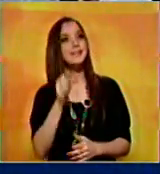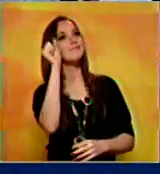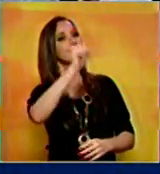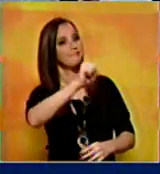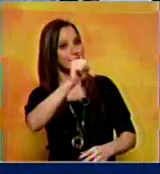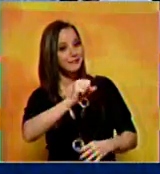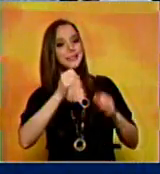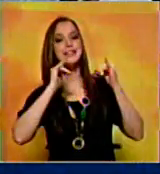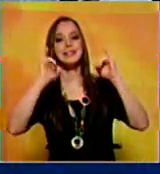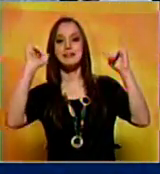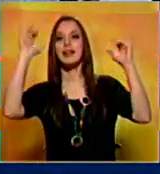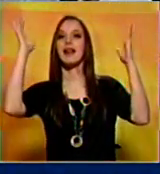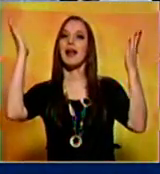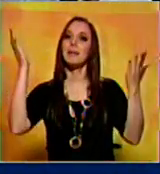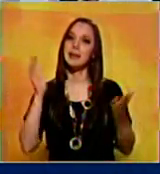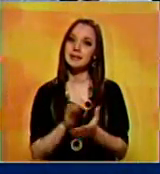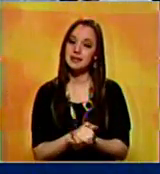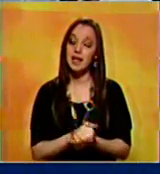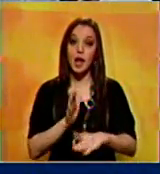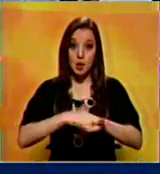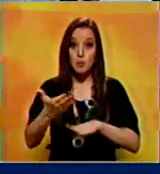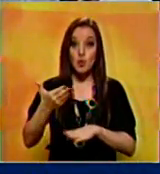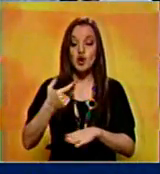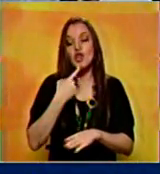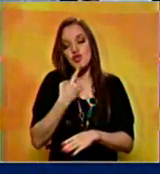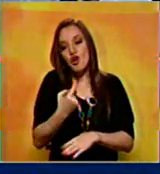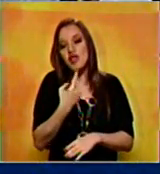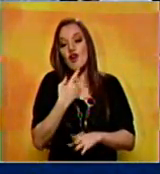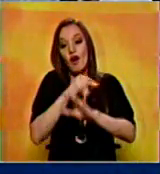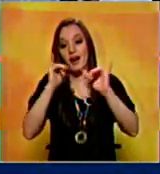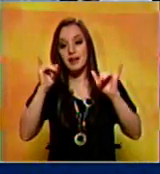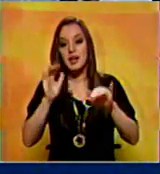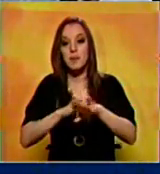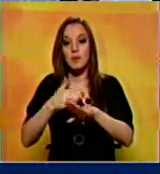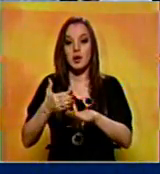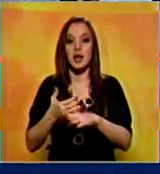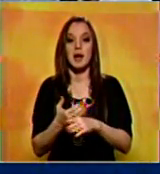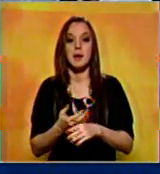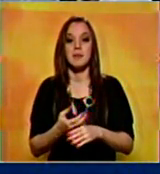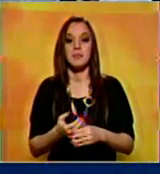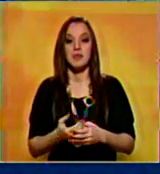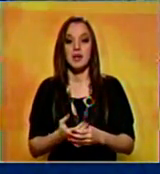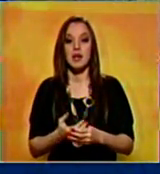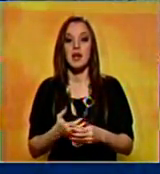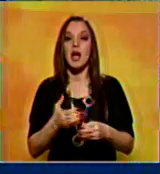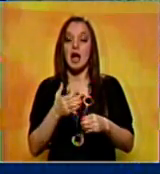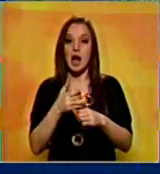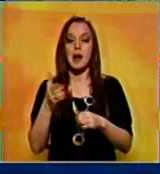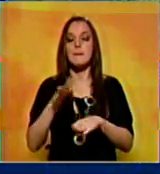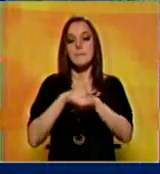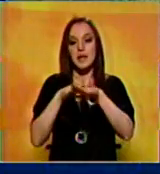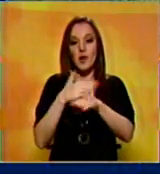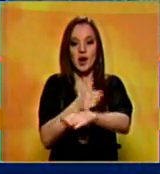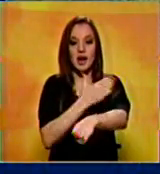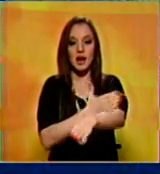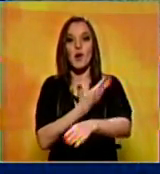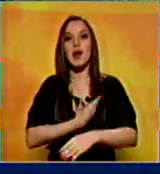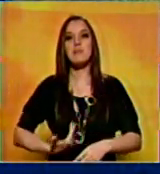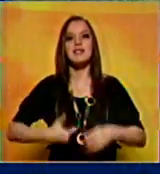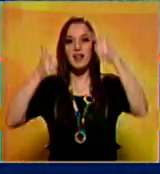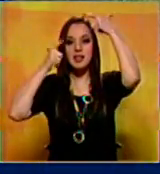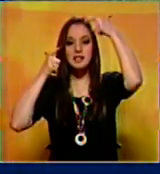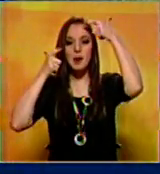digo, porque acabamos de tener una conversación con el presidente Maduro,